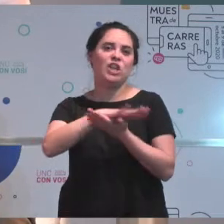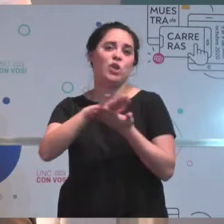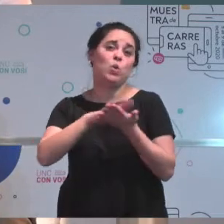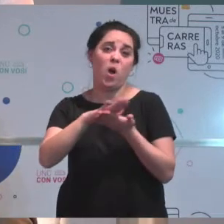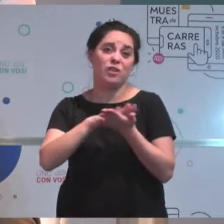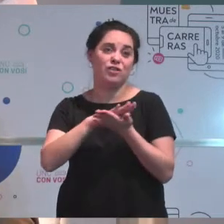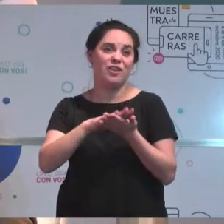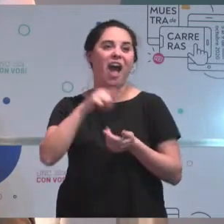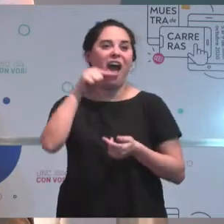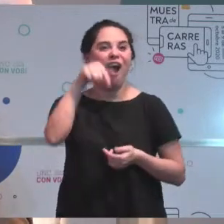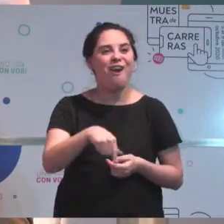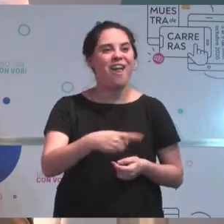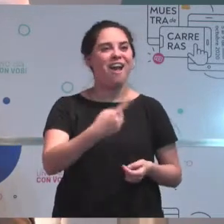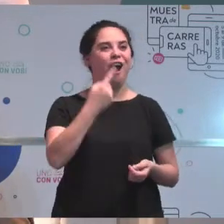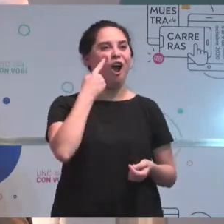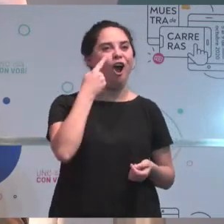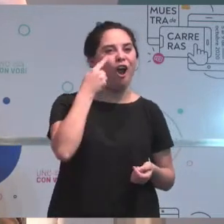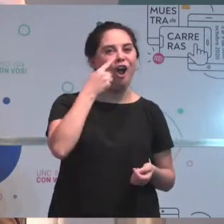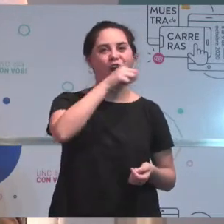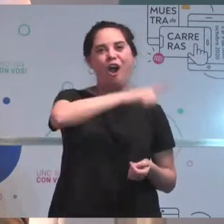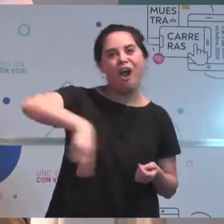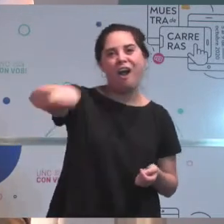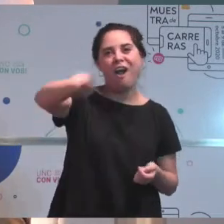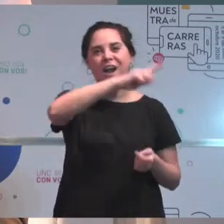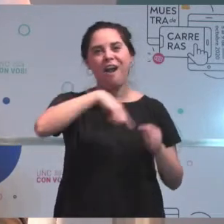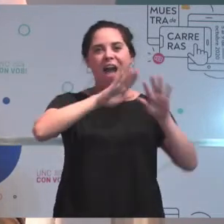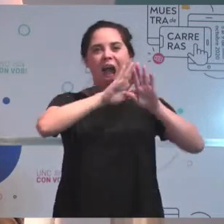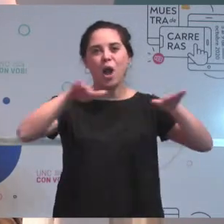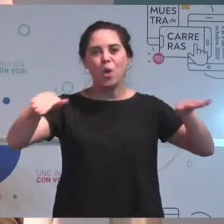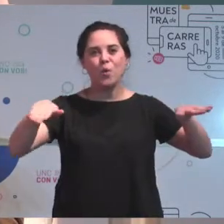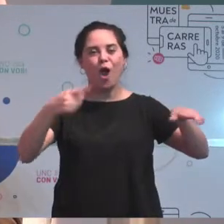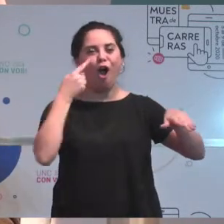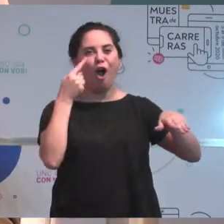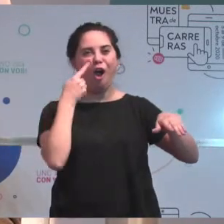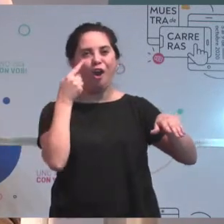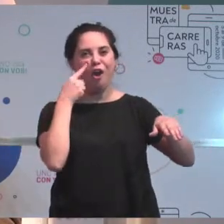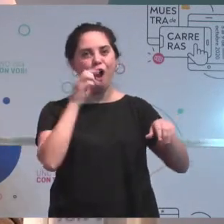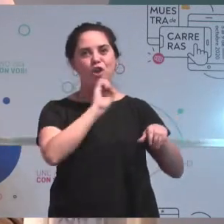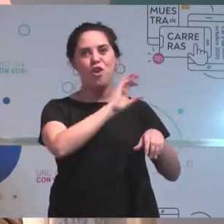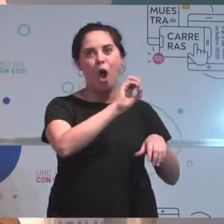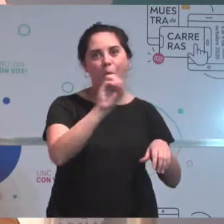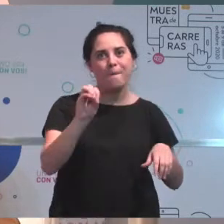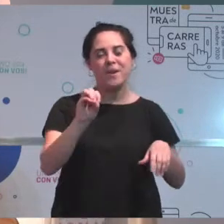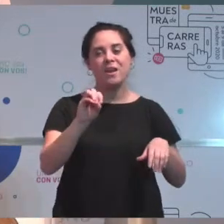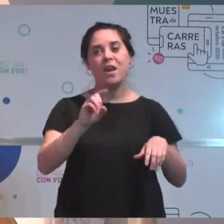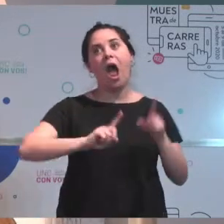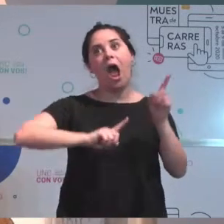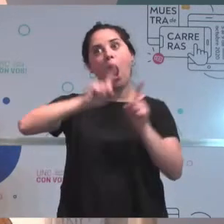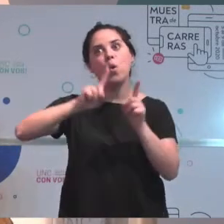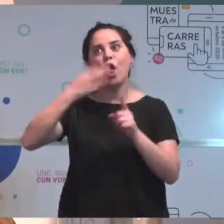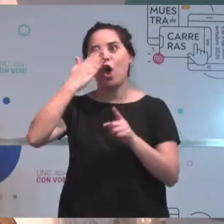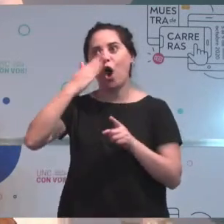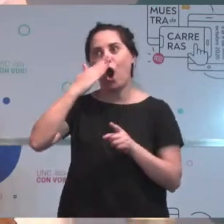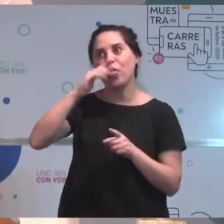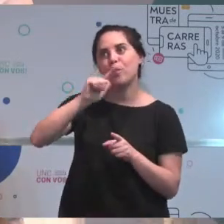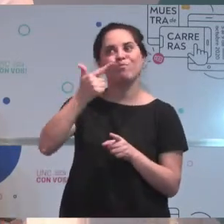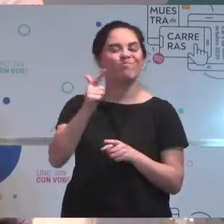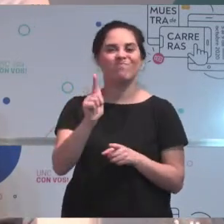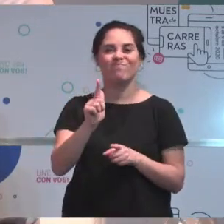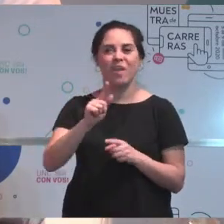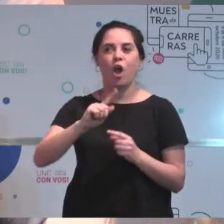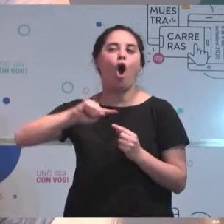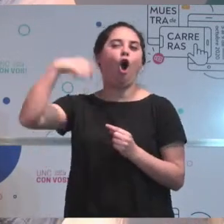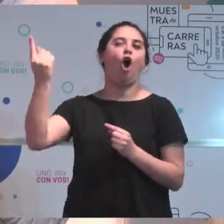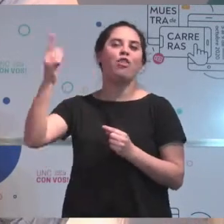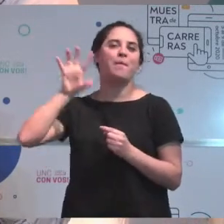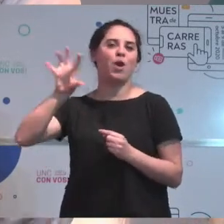conozco los nombres, ya los pude identificar de dónde son, porque no todos son de Córdoba, o los escucho hablar y ya me doy cuenta quién es